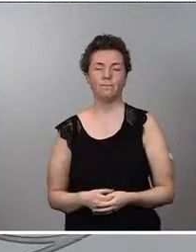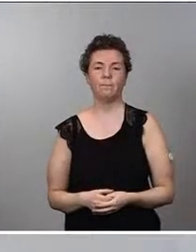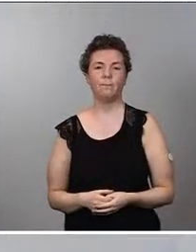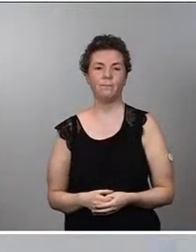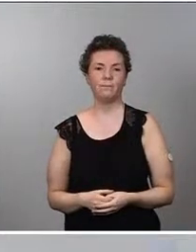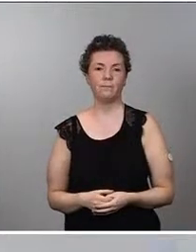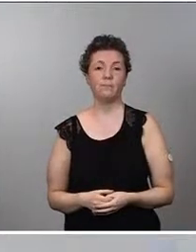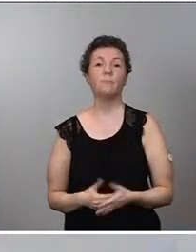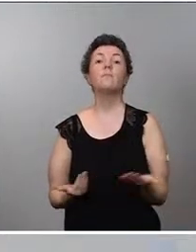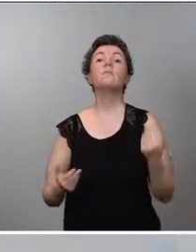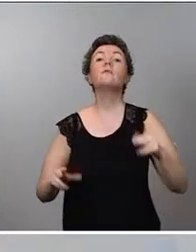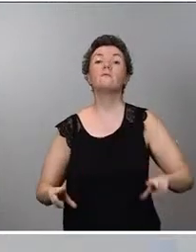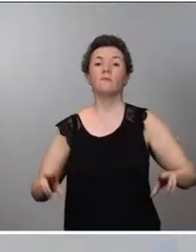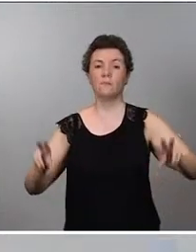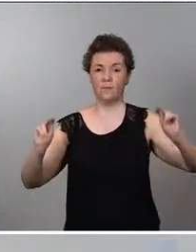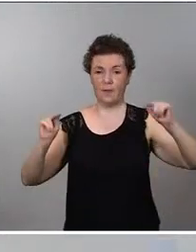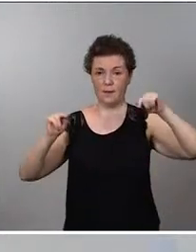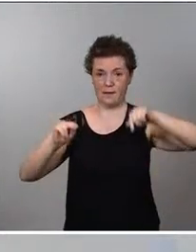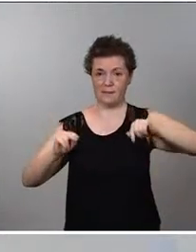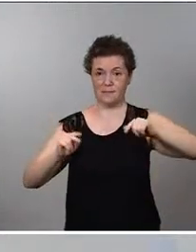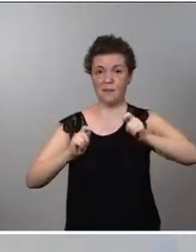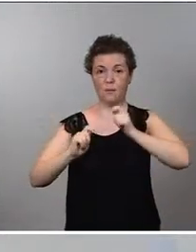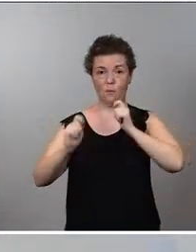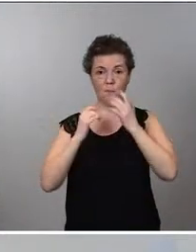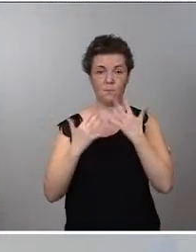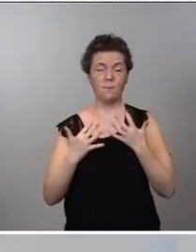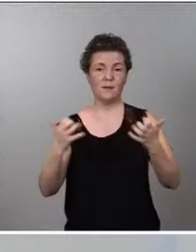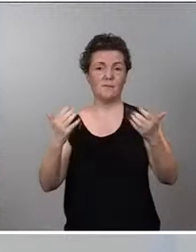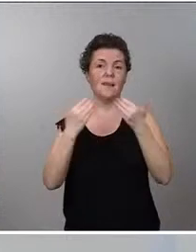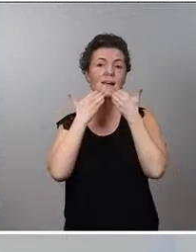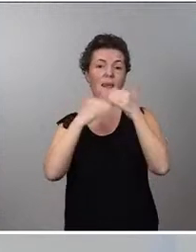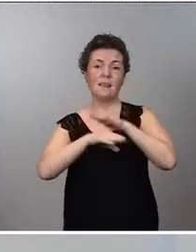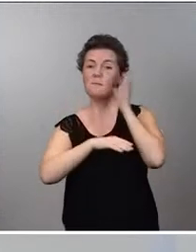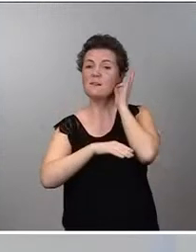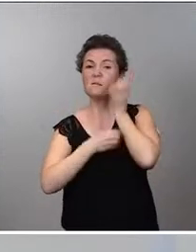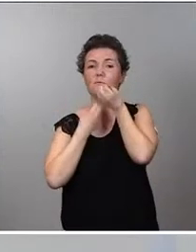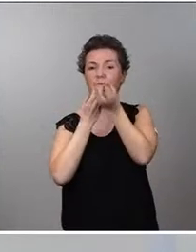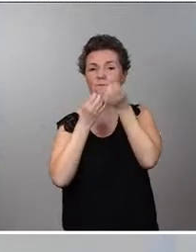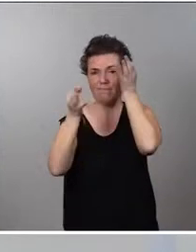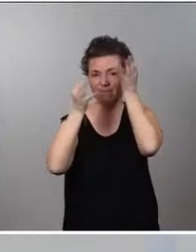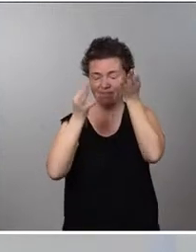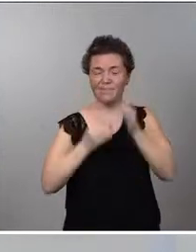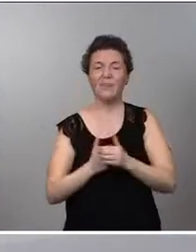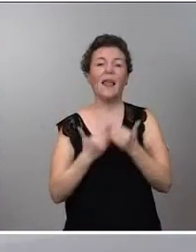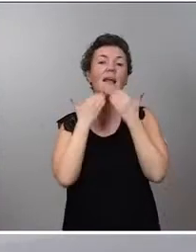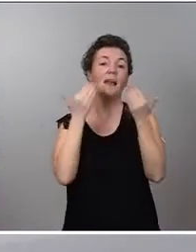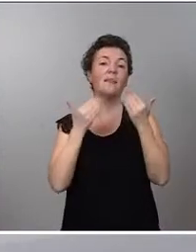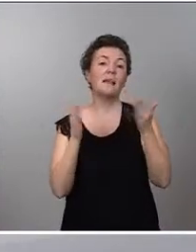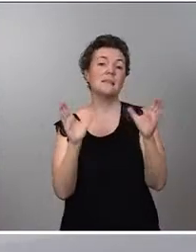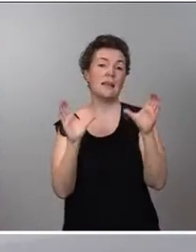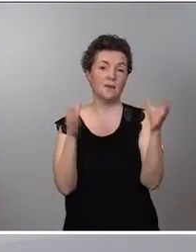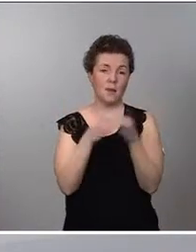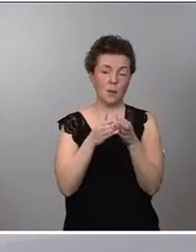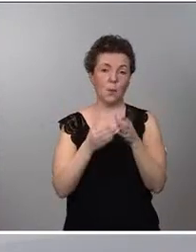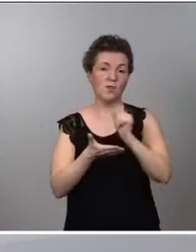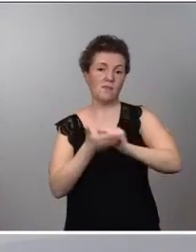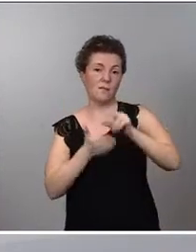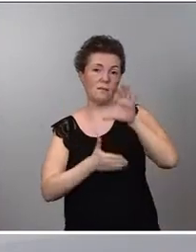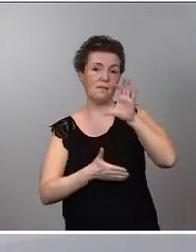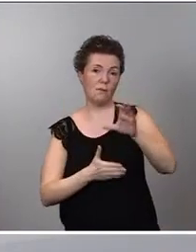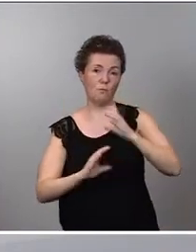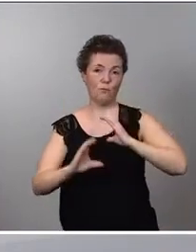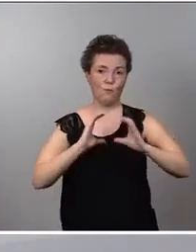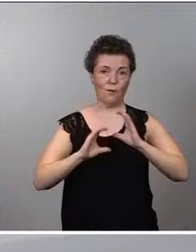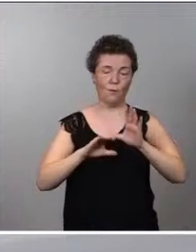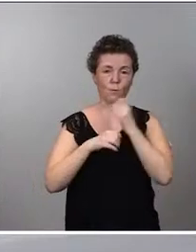Pues finalizamos aquí esta rueda de prensa, gracias ministra por la información, gracias al equipo de la Secretaría de Estado de Comunicación por el